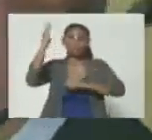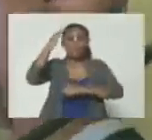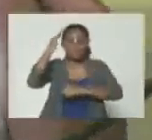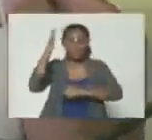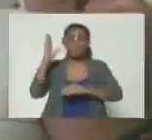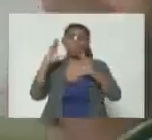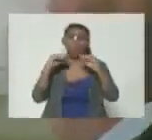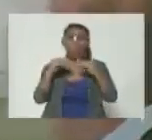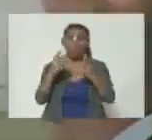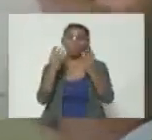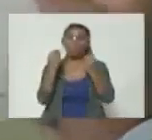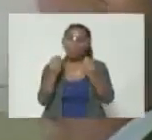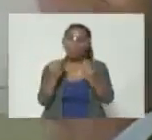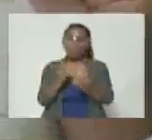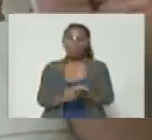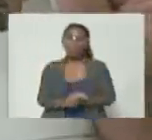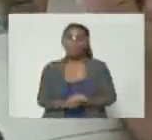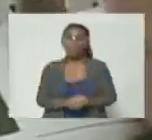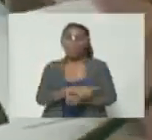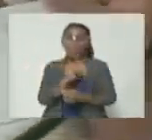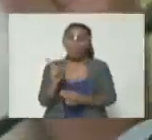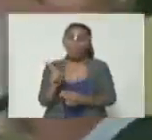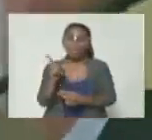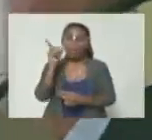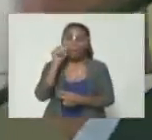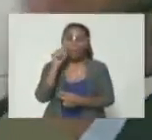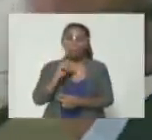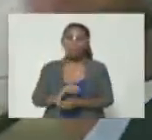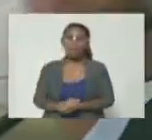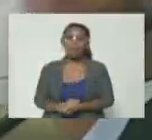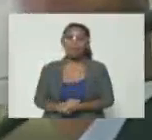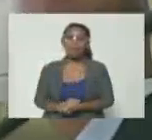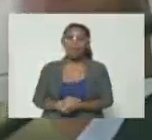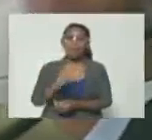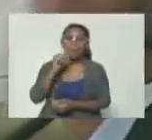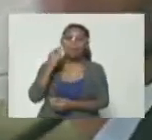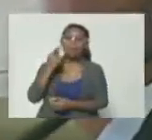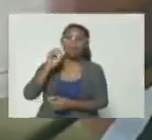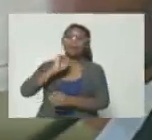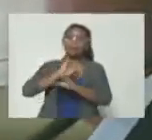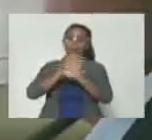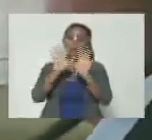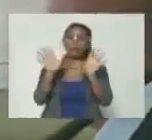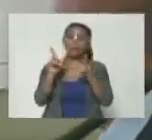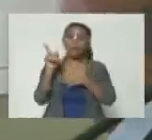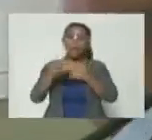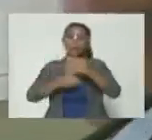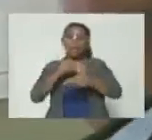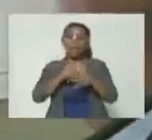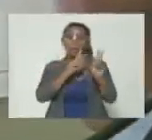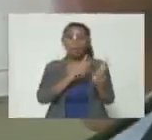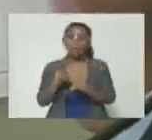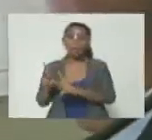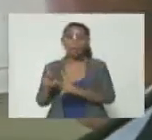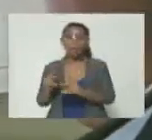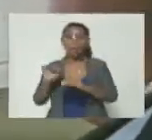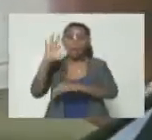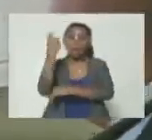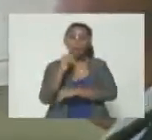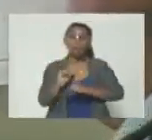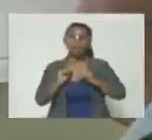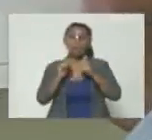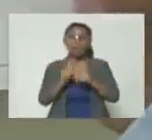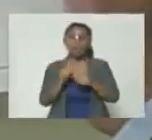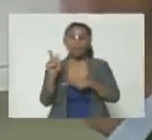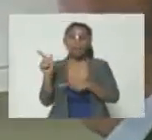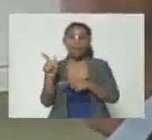hablado mucho ese es Gavilán a Freddy Guevara y Guevara dice claro es hacer un cronograma que logre desde su inicio